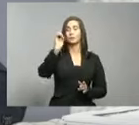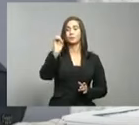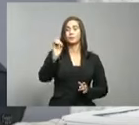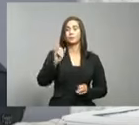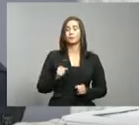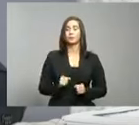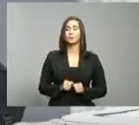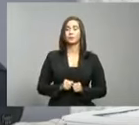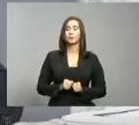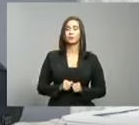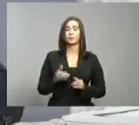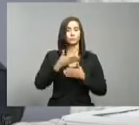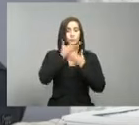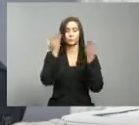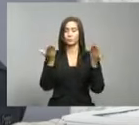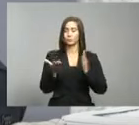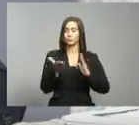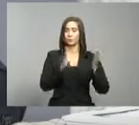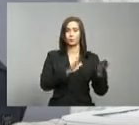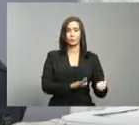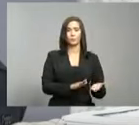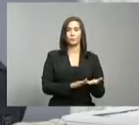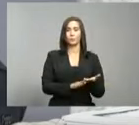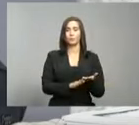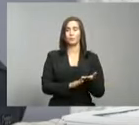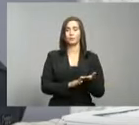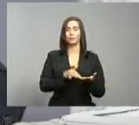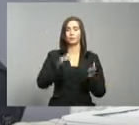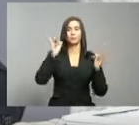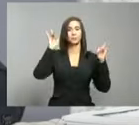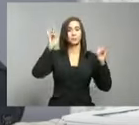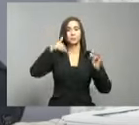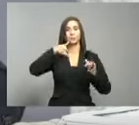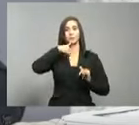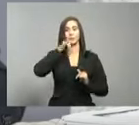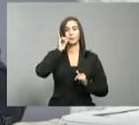No hay fallecidos al día de ayer.